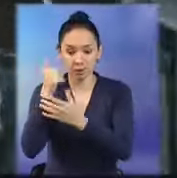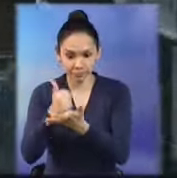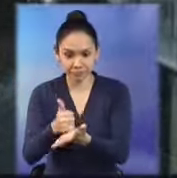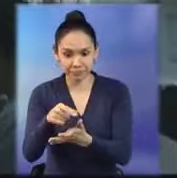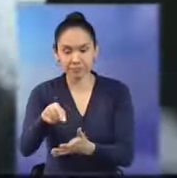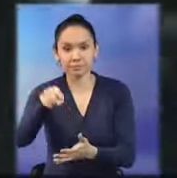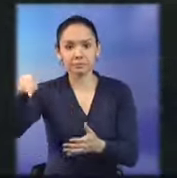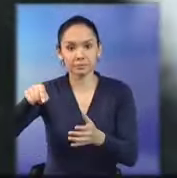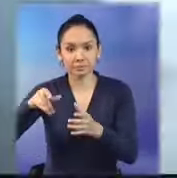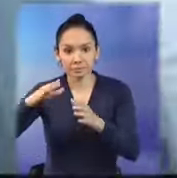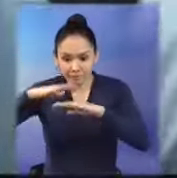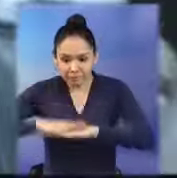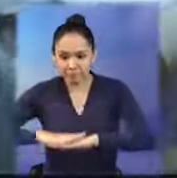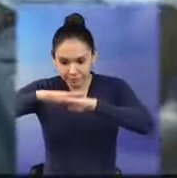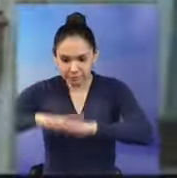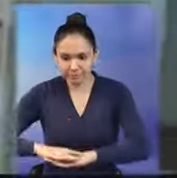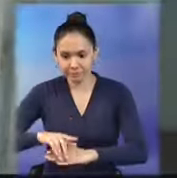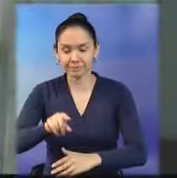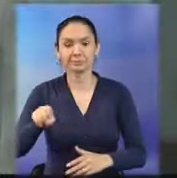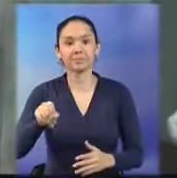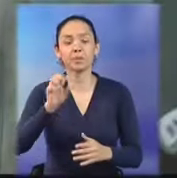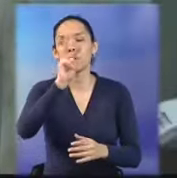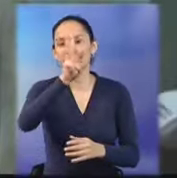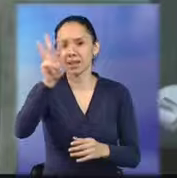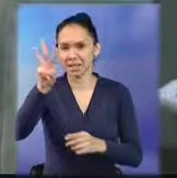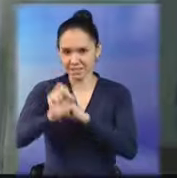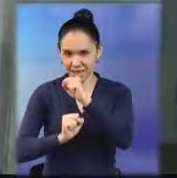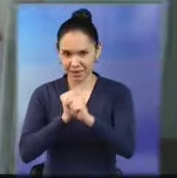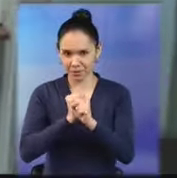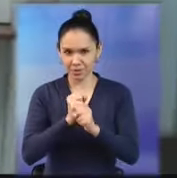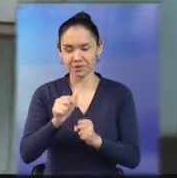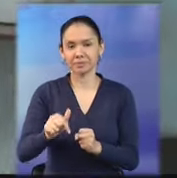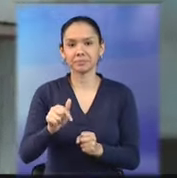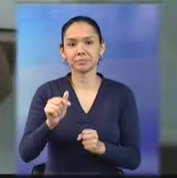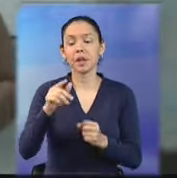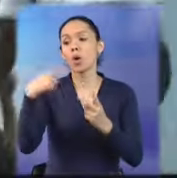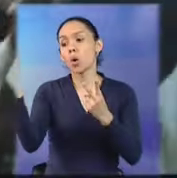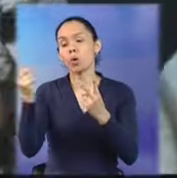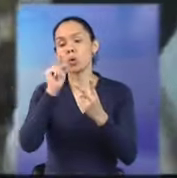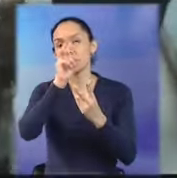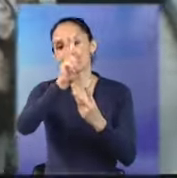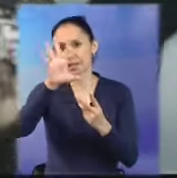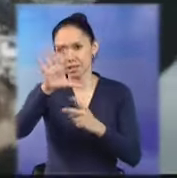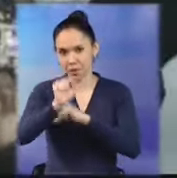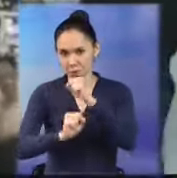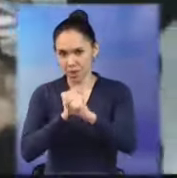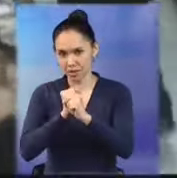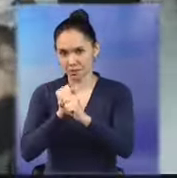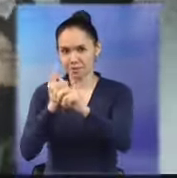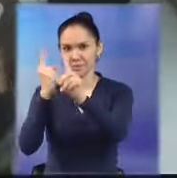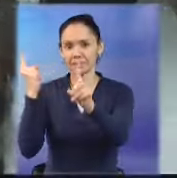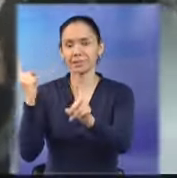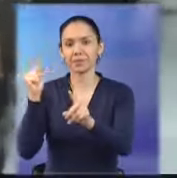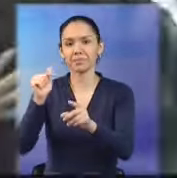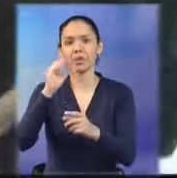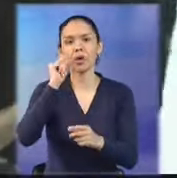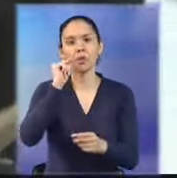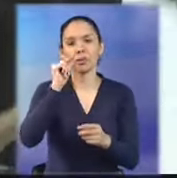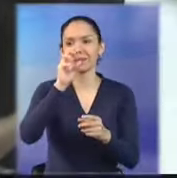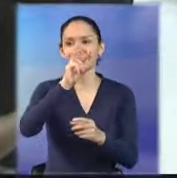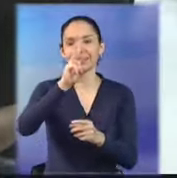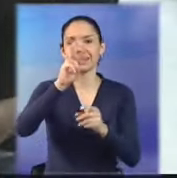Guzmán Mazate, de 33 años, Carlos Genaro Rafael Mazate, de 35, y Edgar René Hernández, de 39.